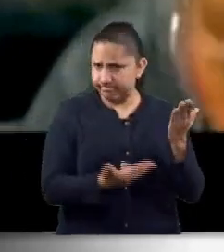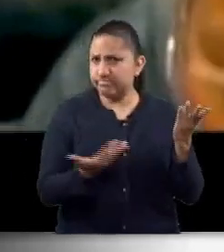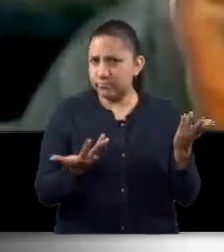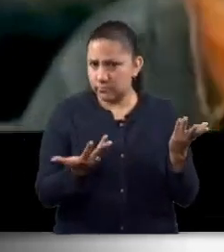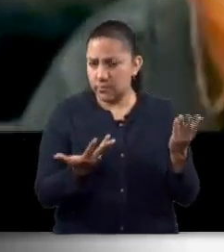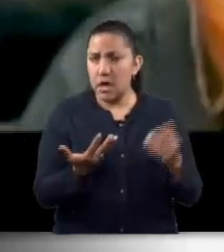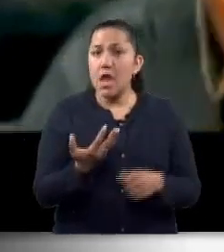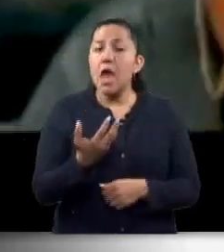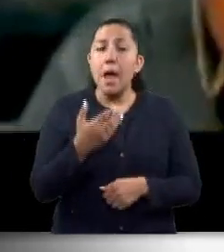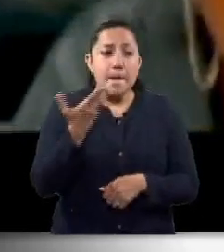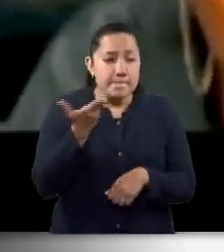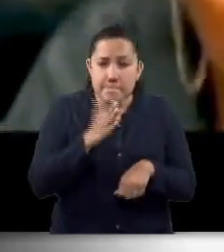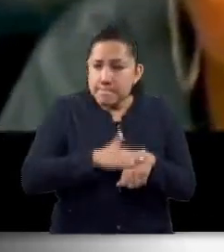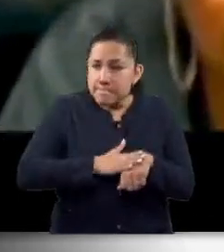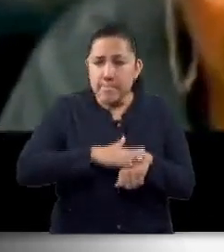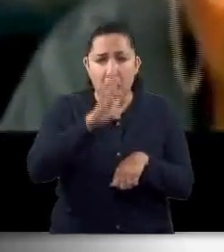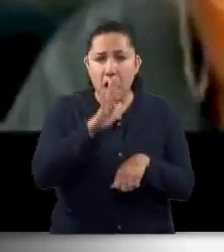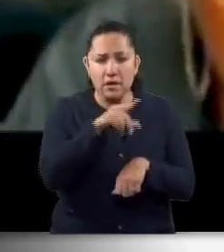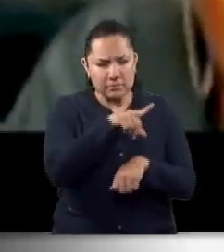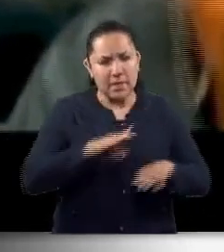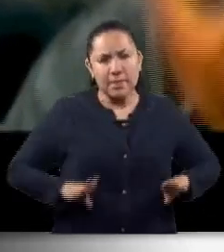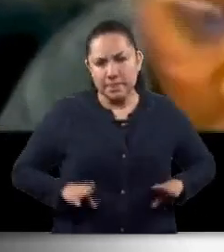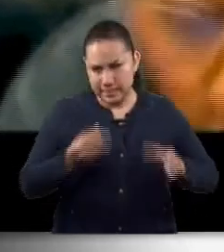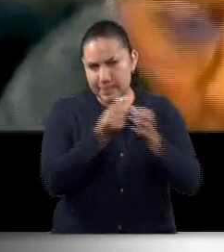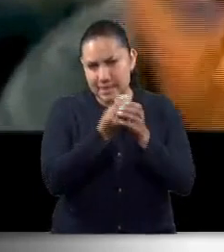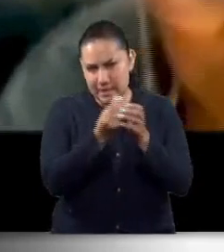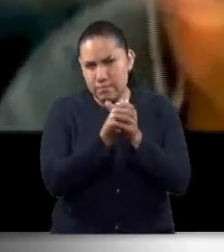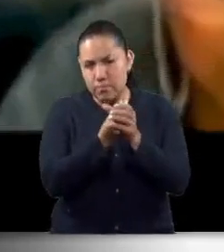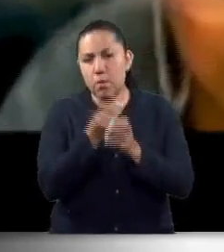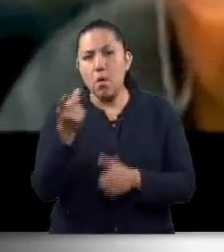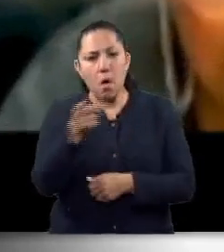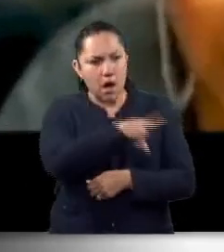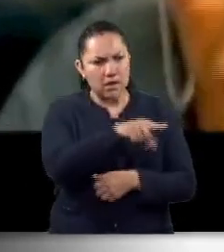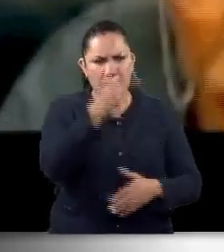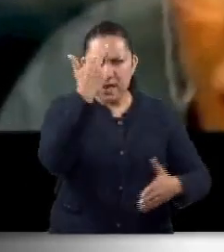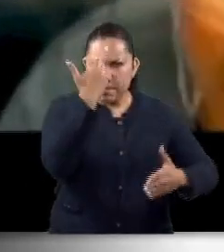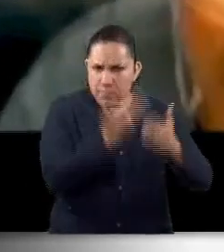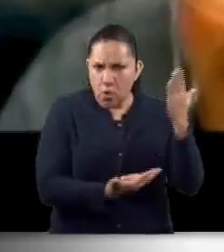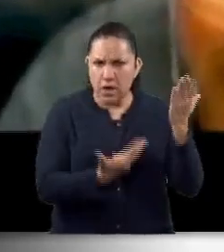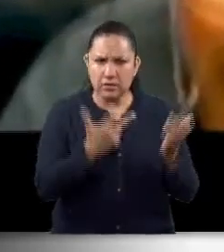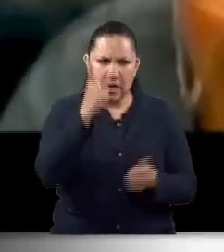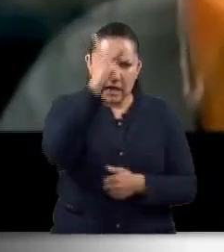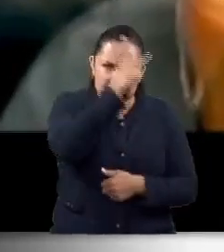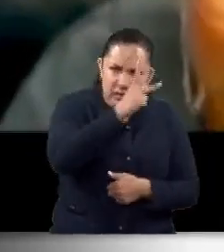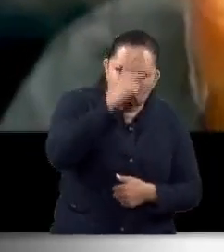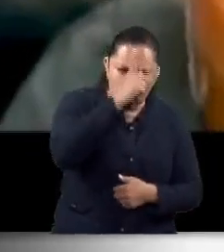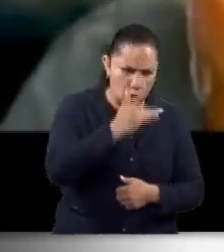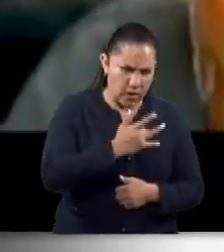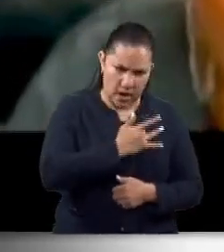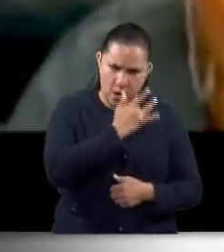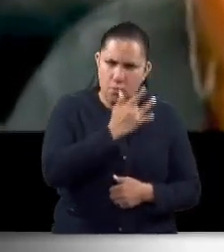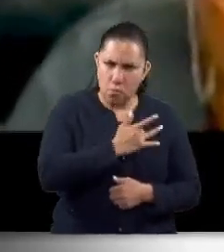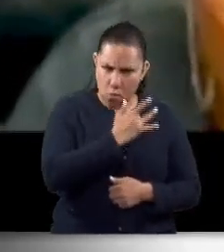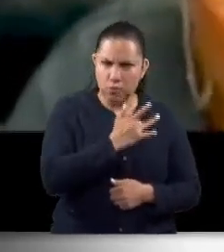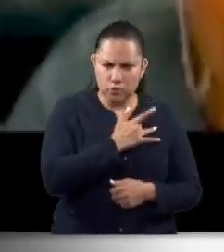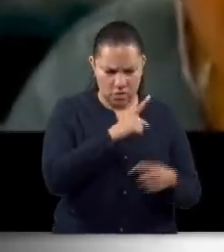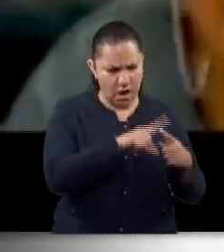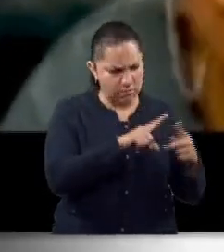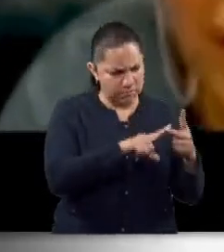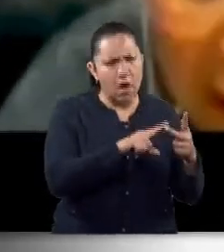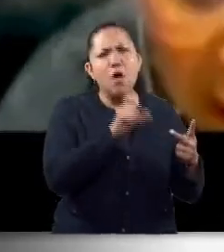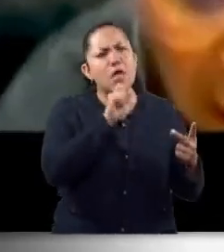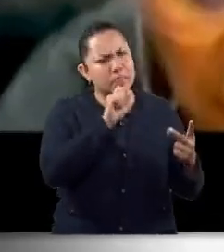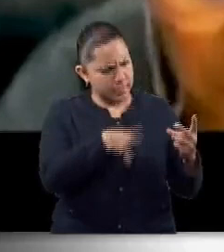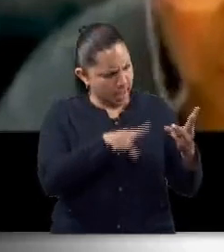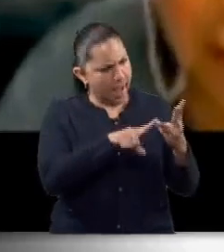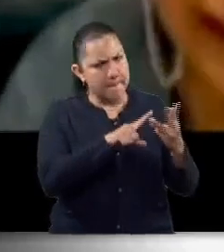psicológica y la emocional la más común, pero no deja de tener relevancia la violencia